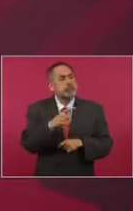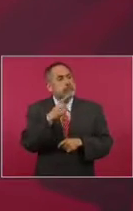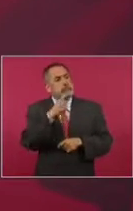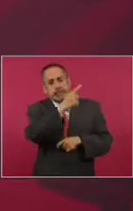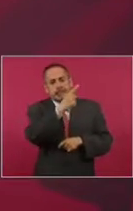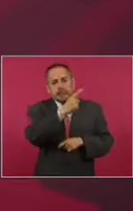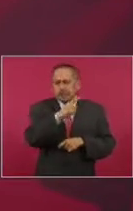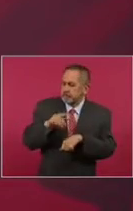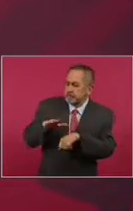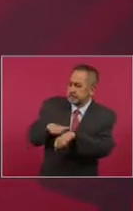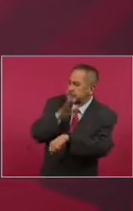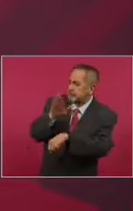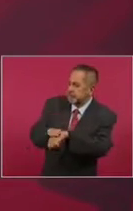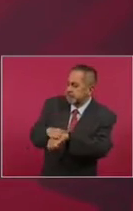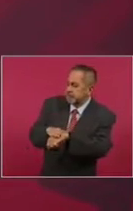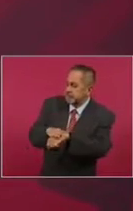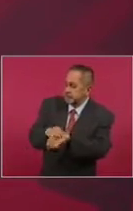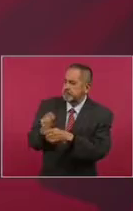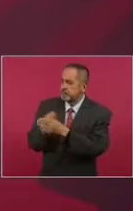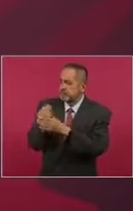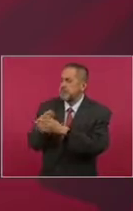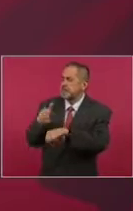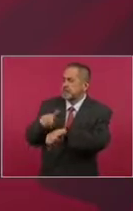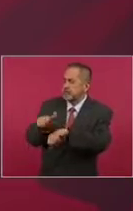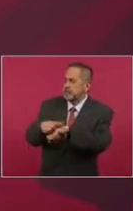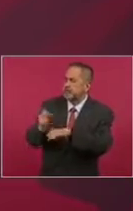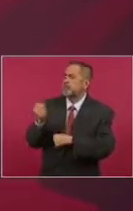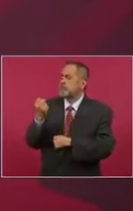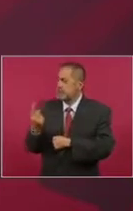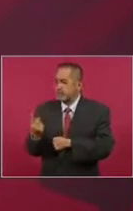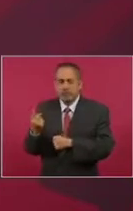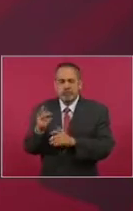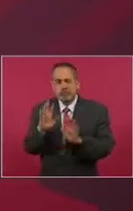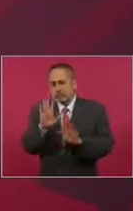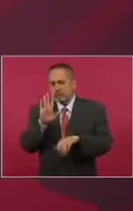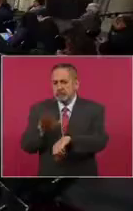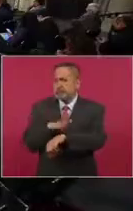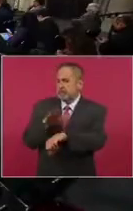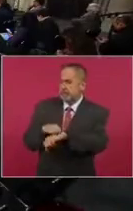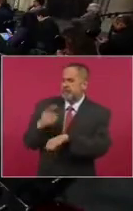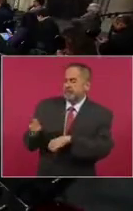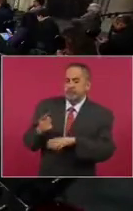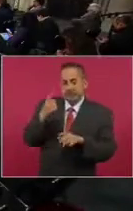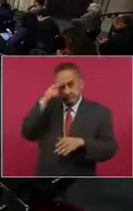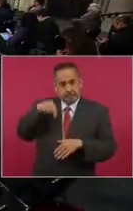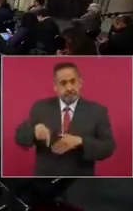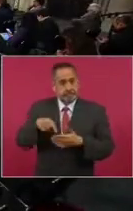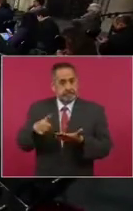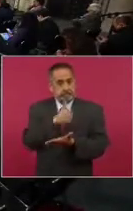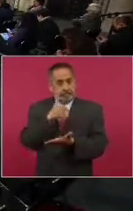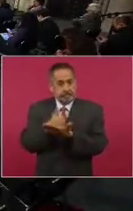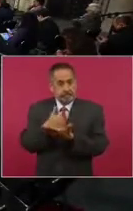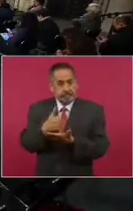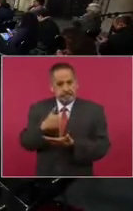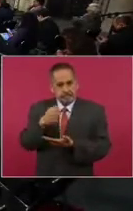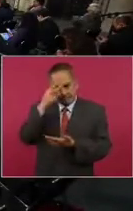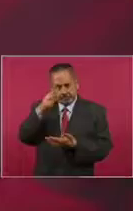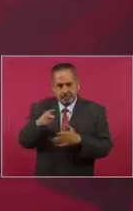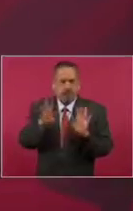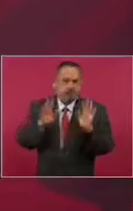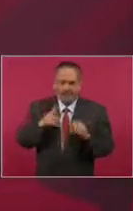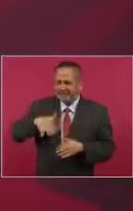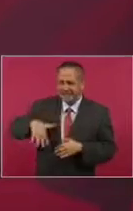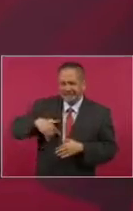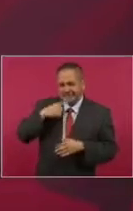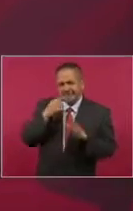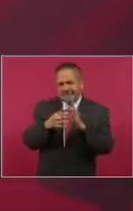categoría 1, en el caso del aeropuerto. Es lo que yo hablaba